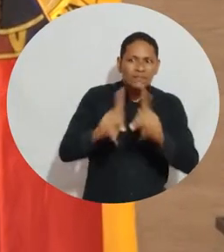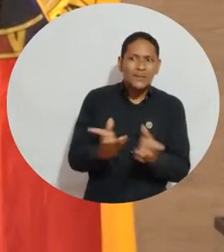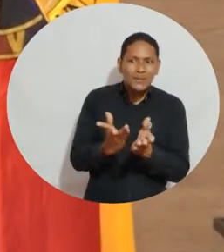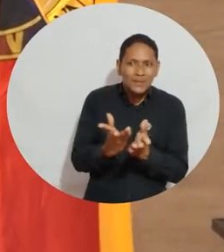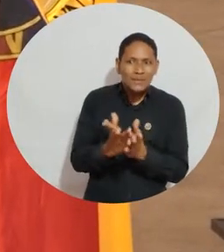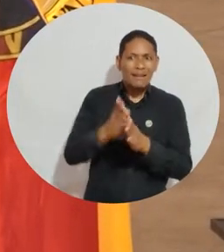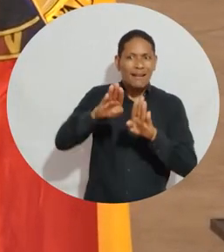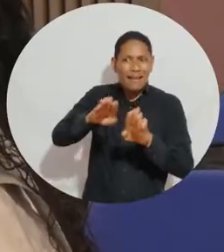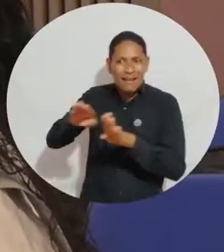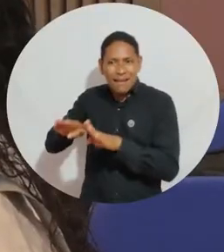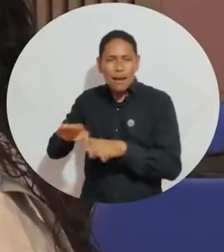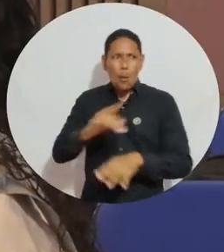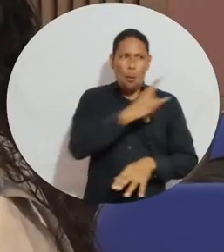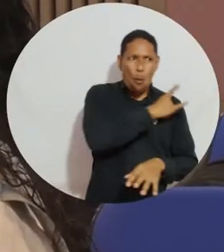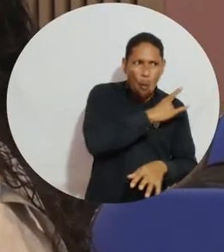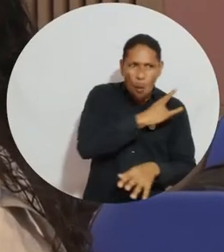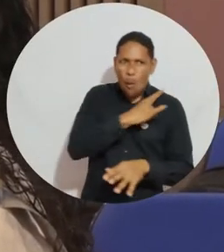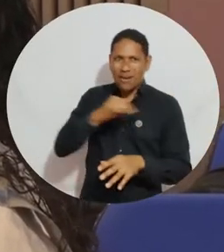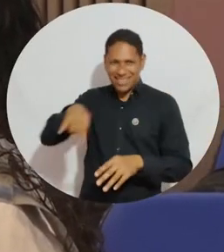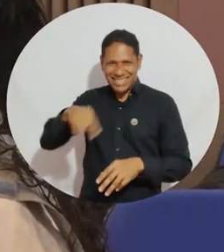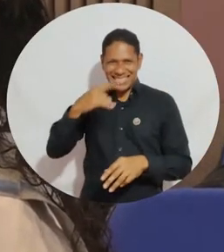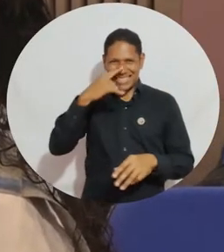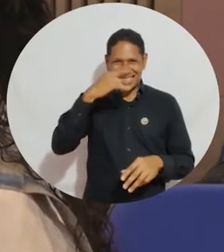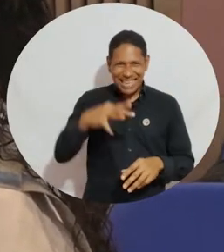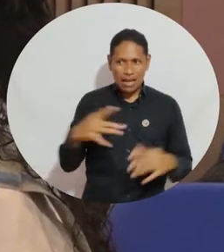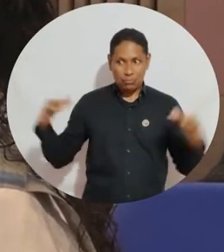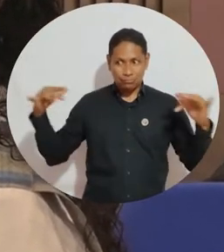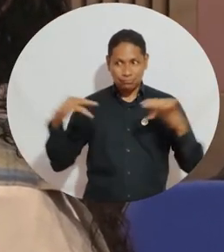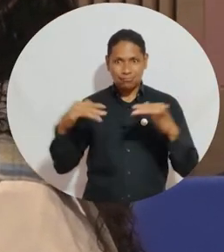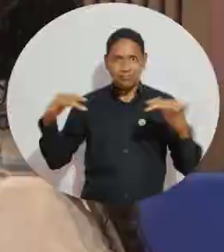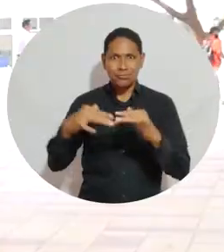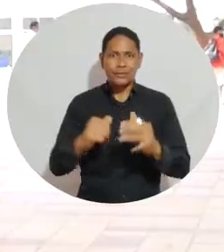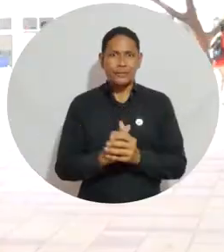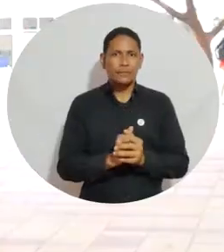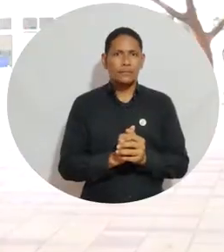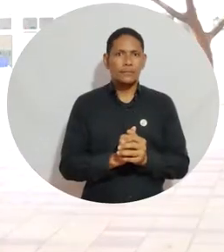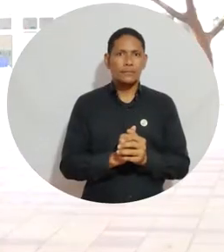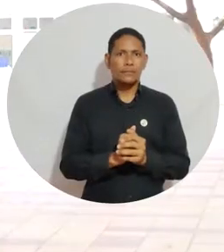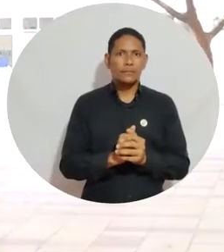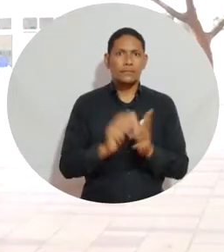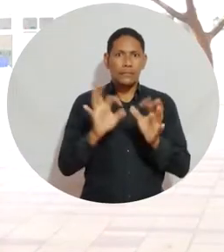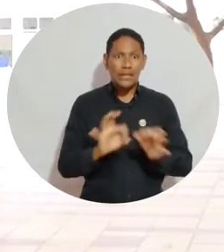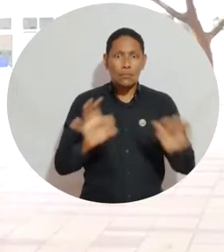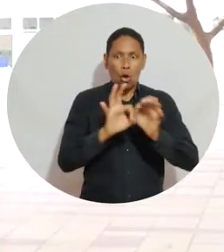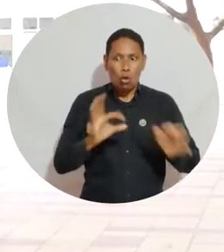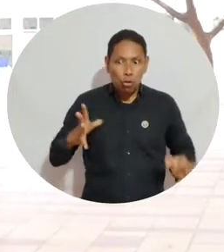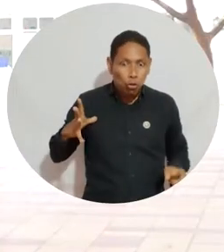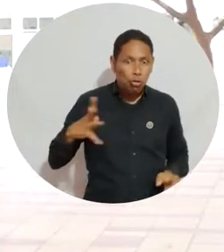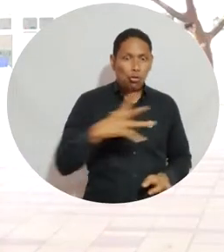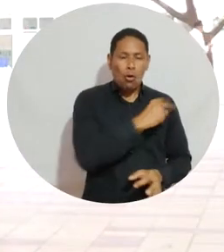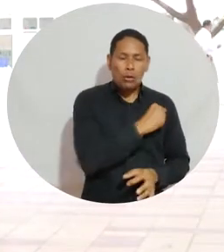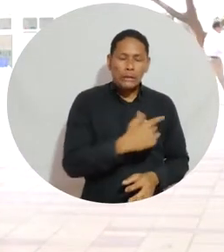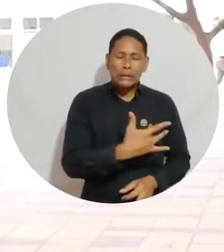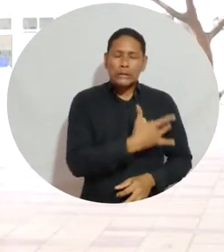representantes estudiantiles de colegios y universidades de Santa Marta. Que todos los docentes, todos quienes tenemos esta